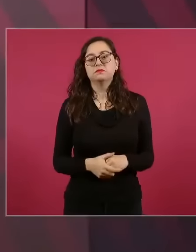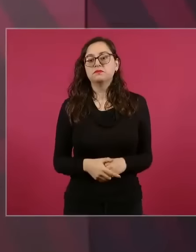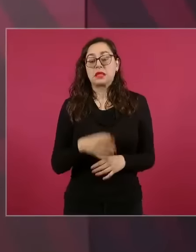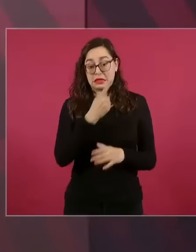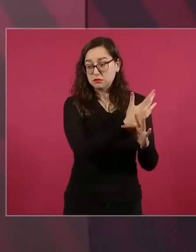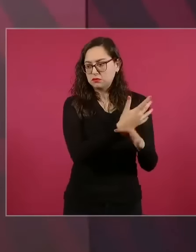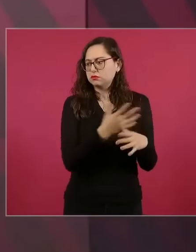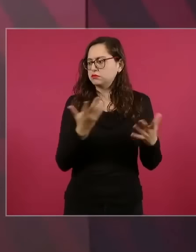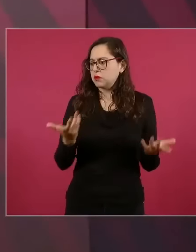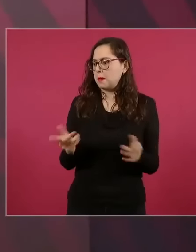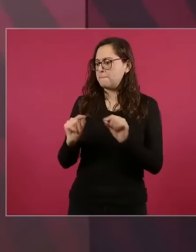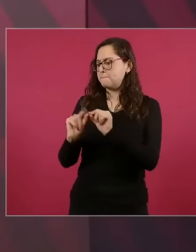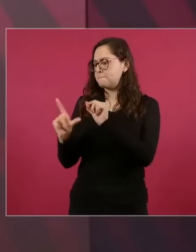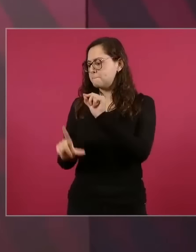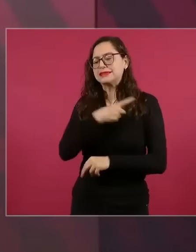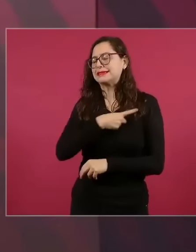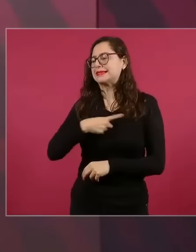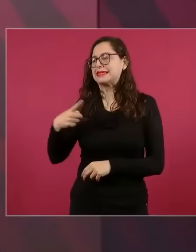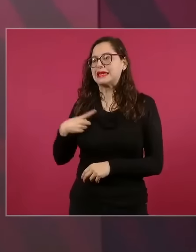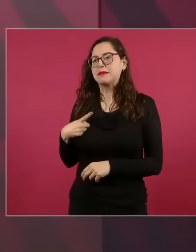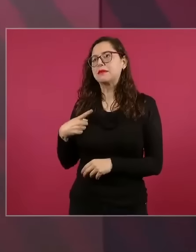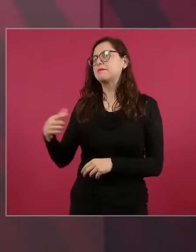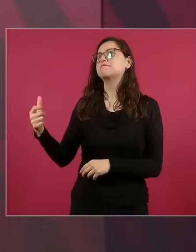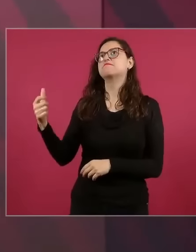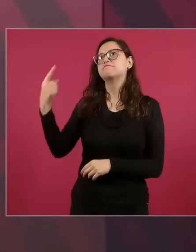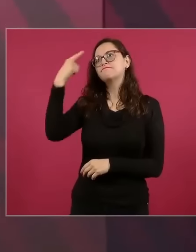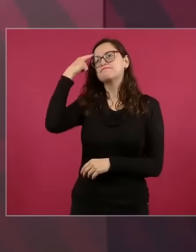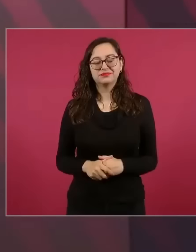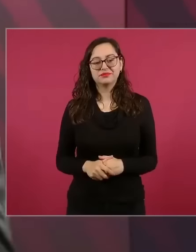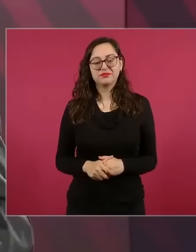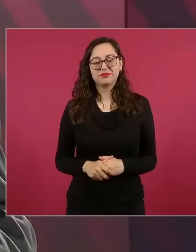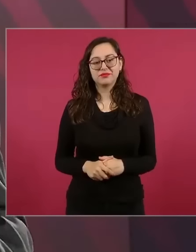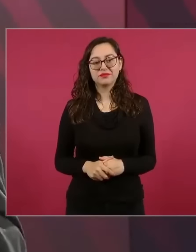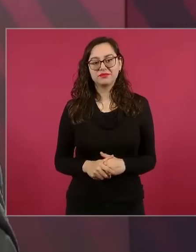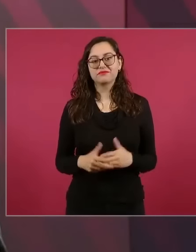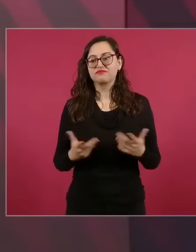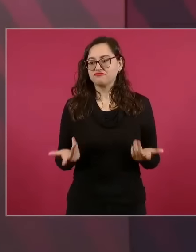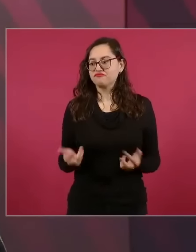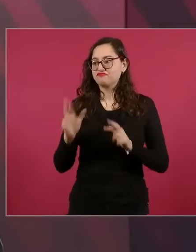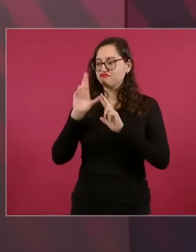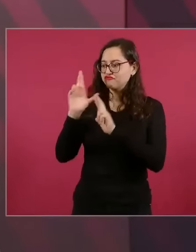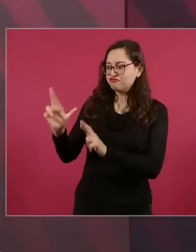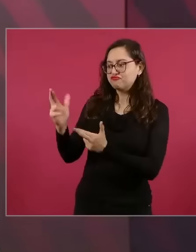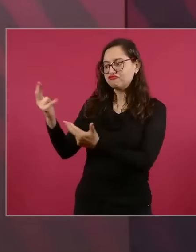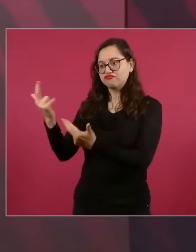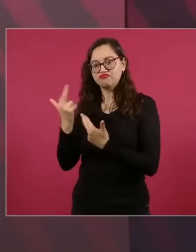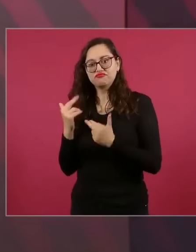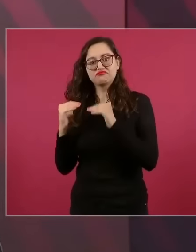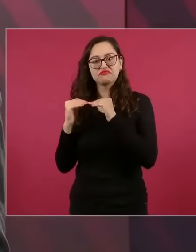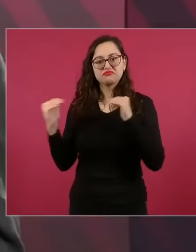nosotros se tiene que dar en un pie de igualdad, tiene que haber respeto. Pero además